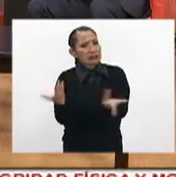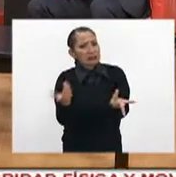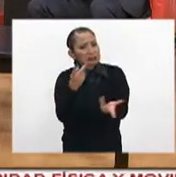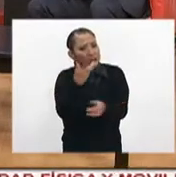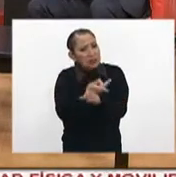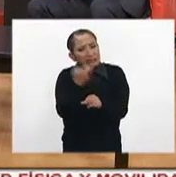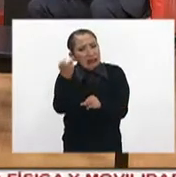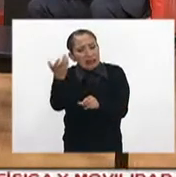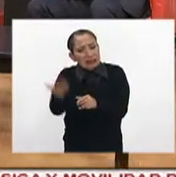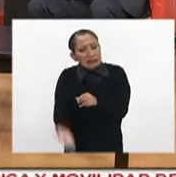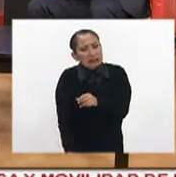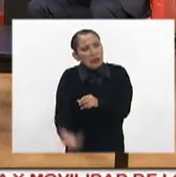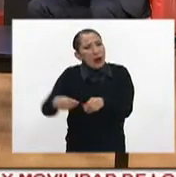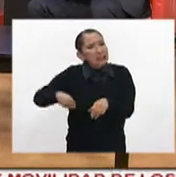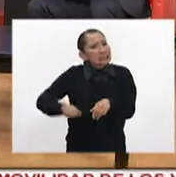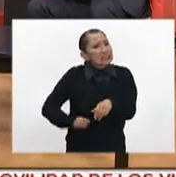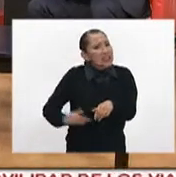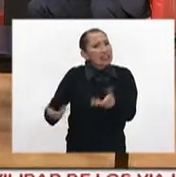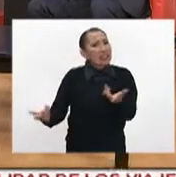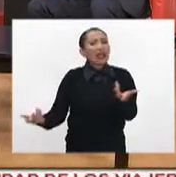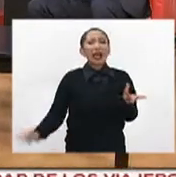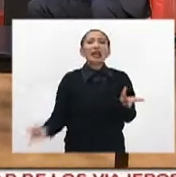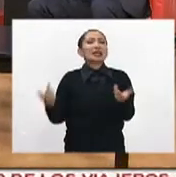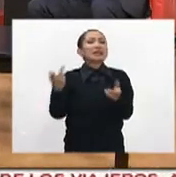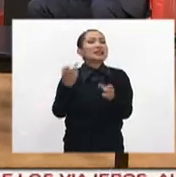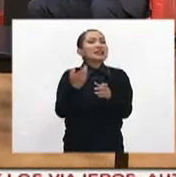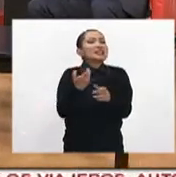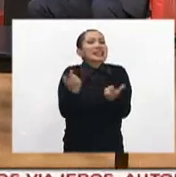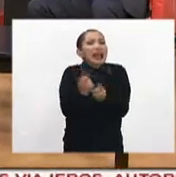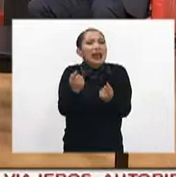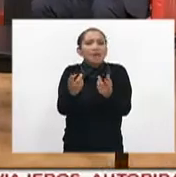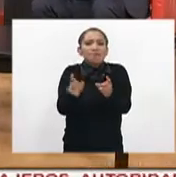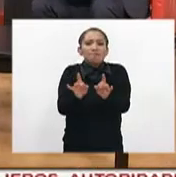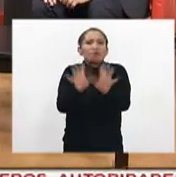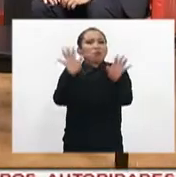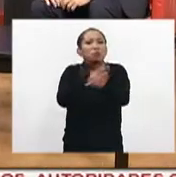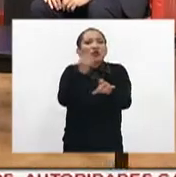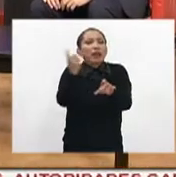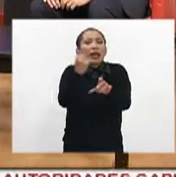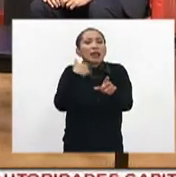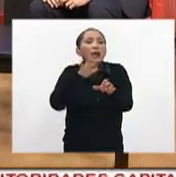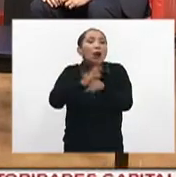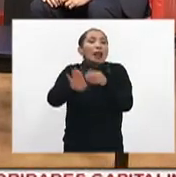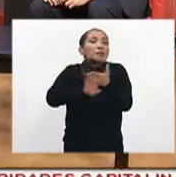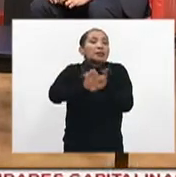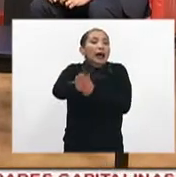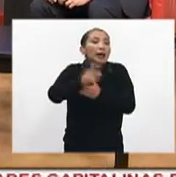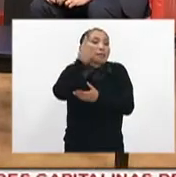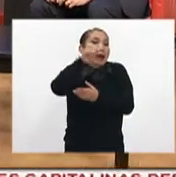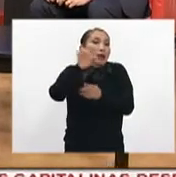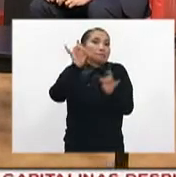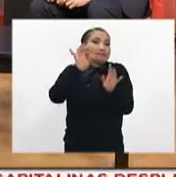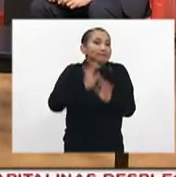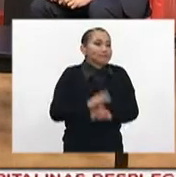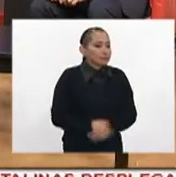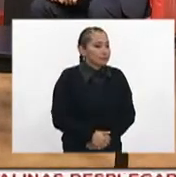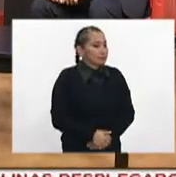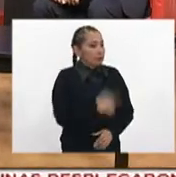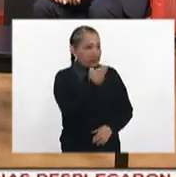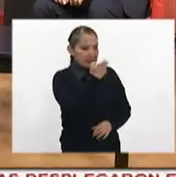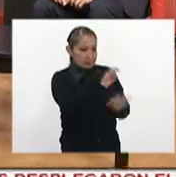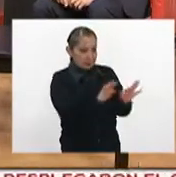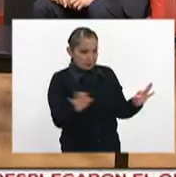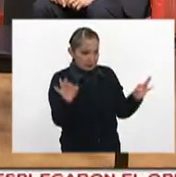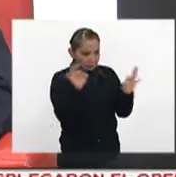Vulcano, se dan este tipo de accidentes? ¿Qué es lo que los causa y qué medidas se tienen que tomar precisamente para no llegar a ello? Bueno, aquí es muy